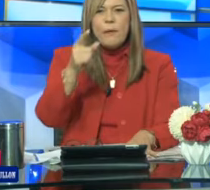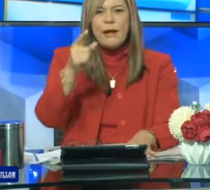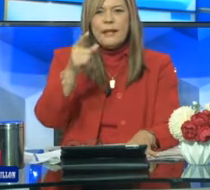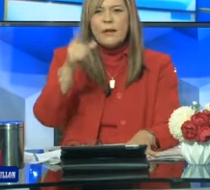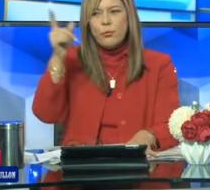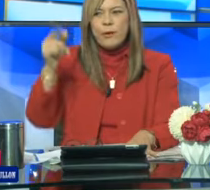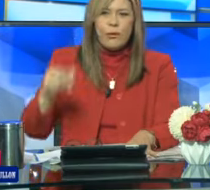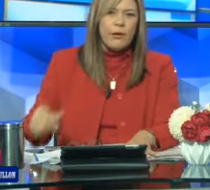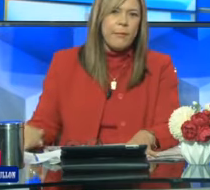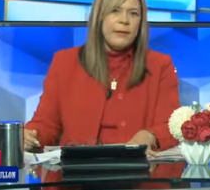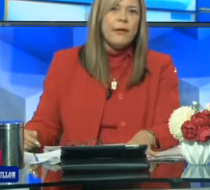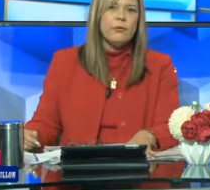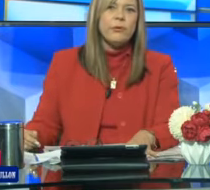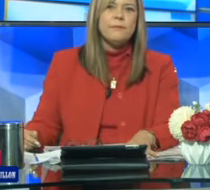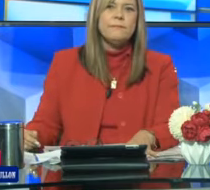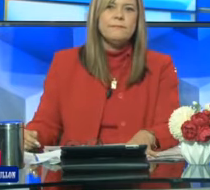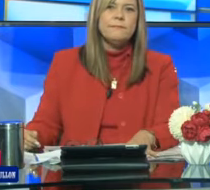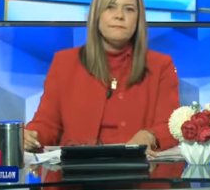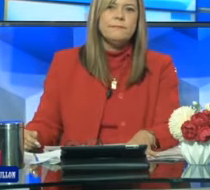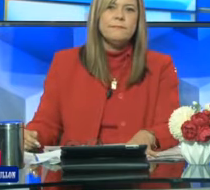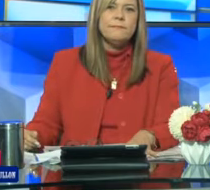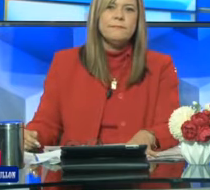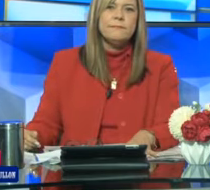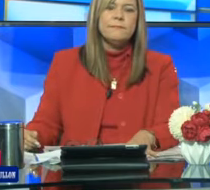finaliza un mandato, pero no repite otro.